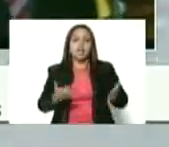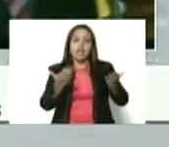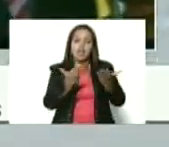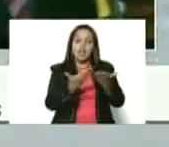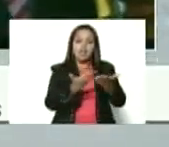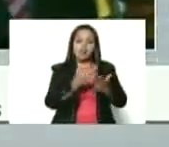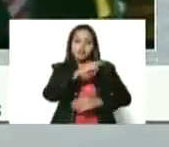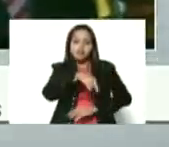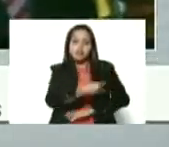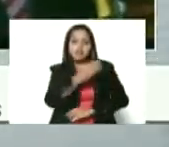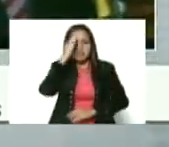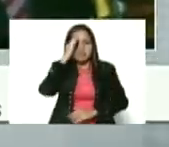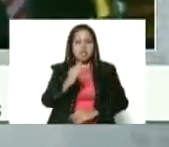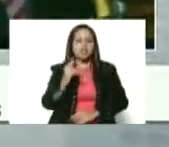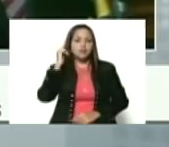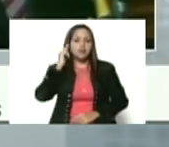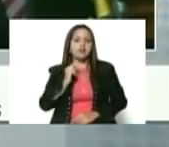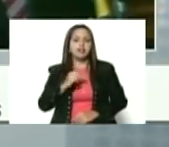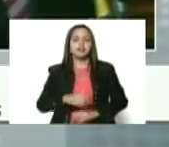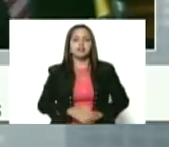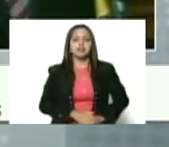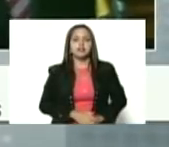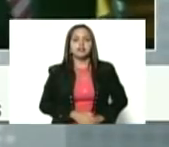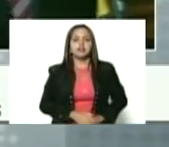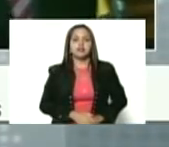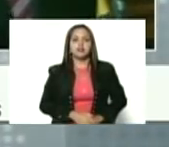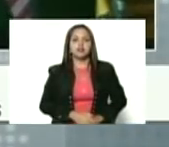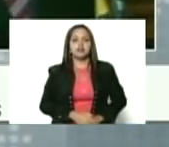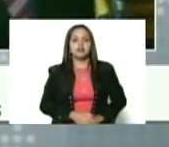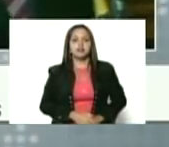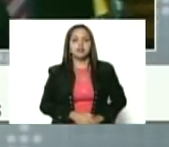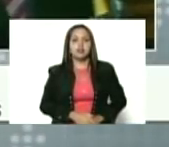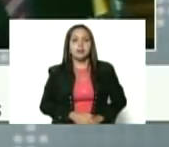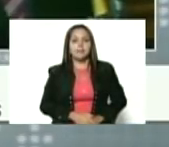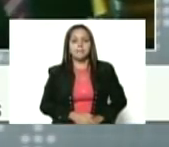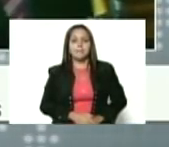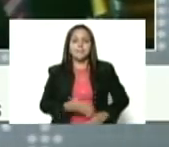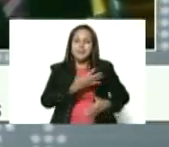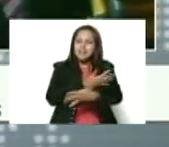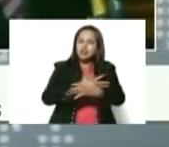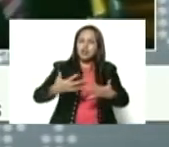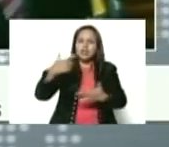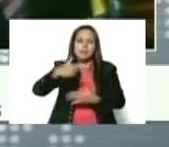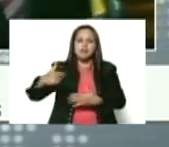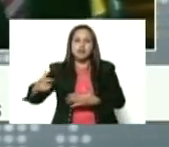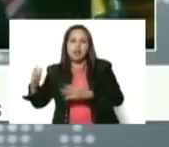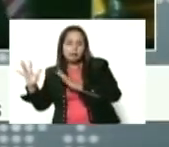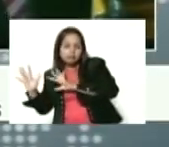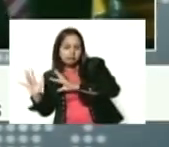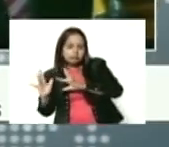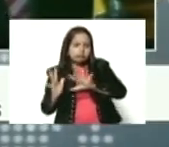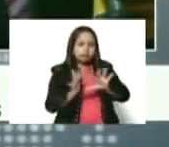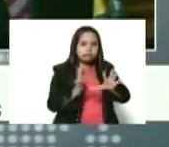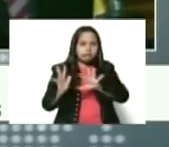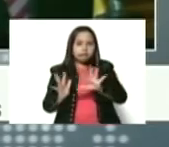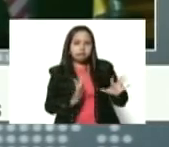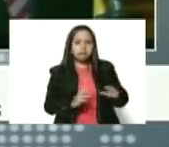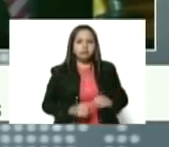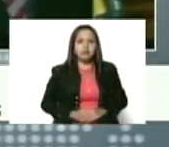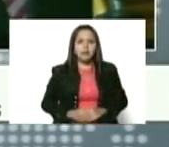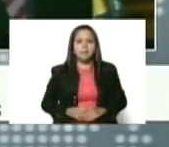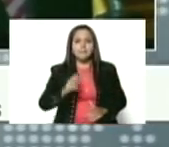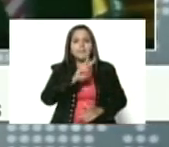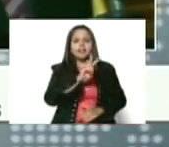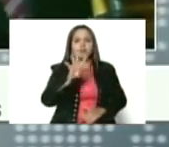Ejército Bolivariano. Por ahí pasaron millones. Había cola a las 24 horas del día